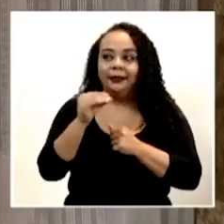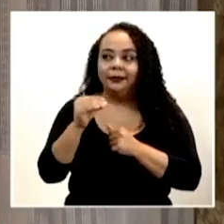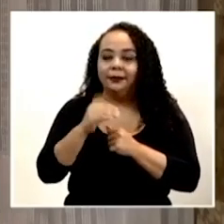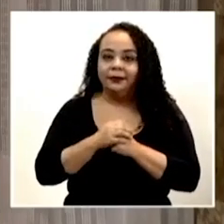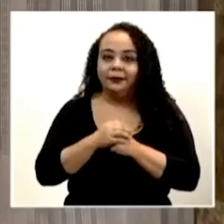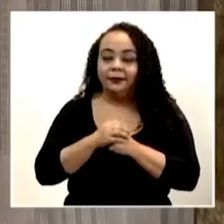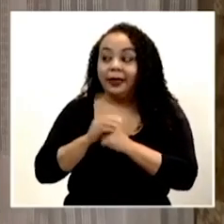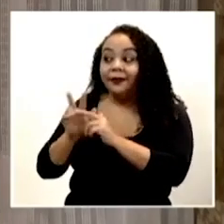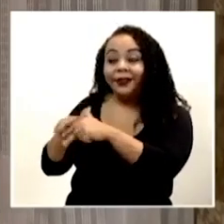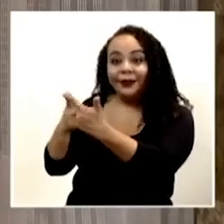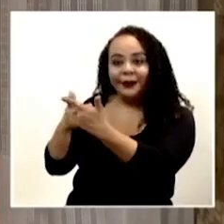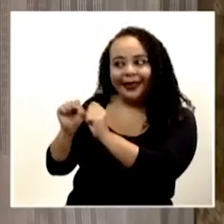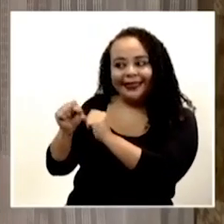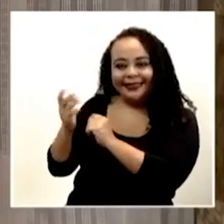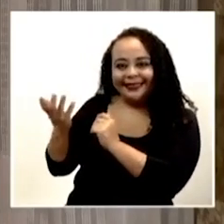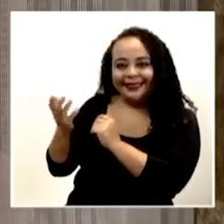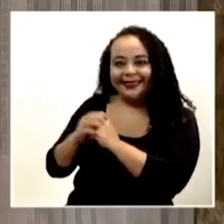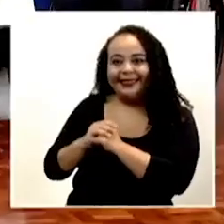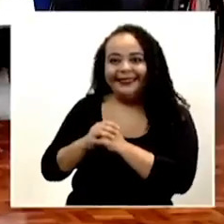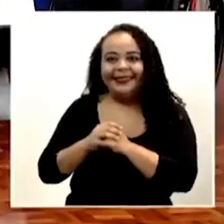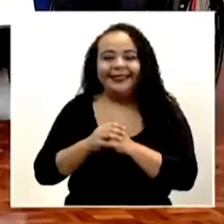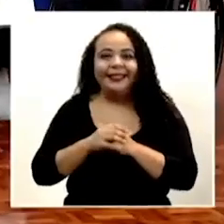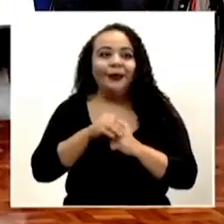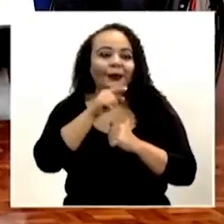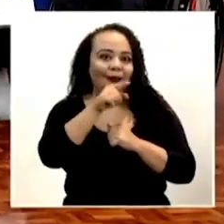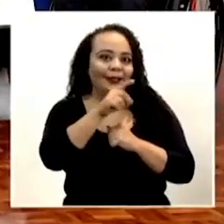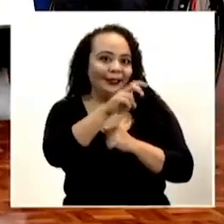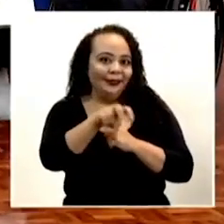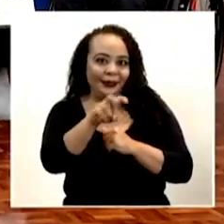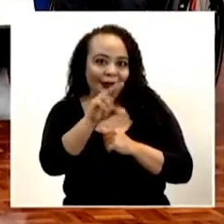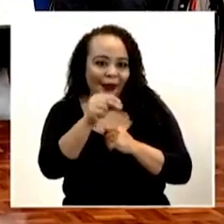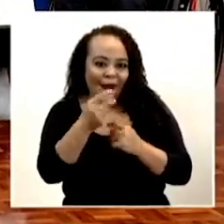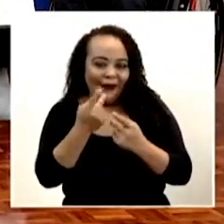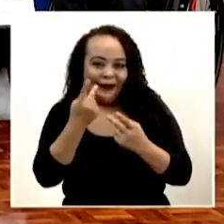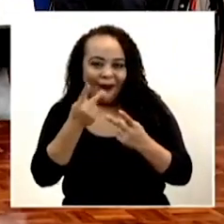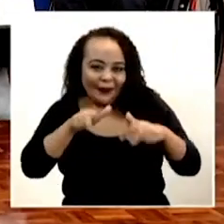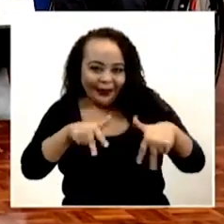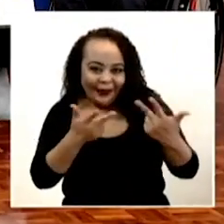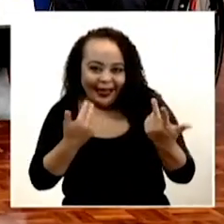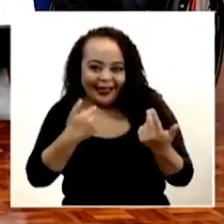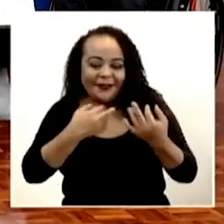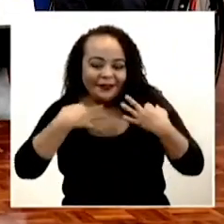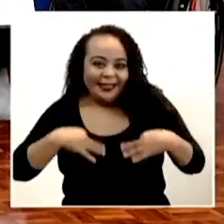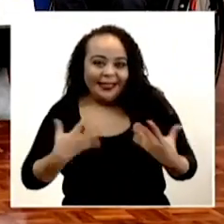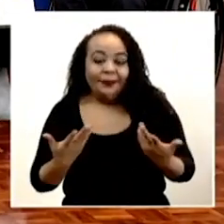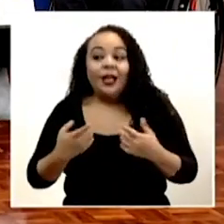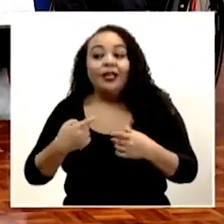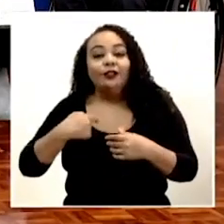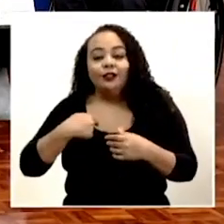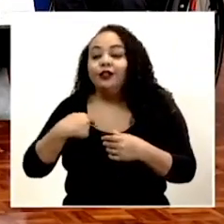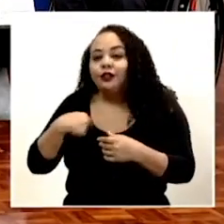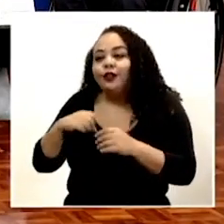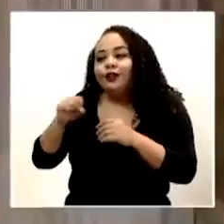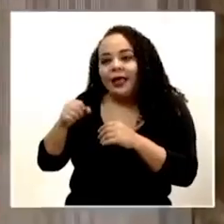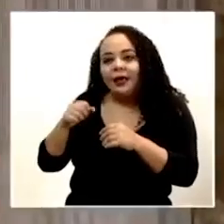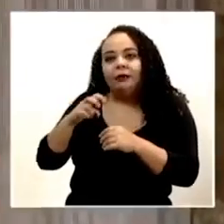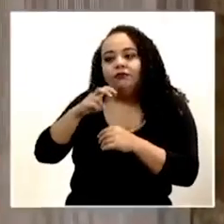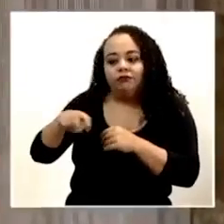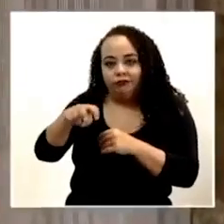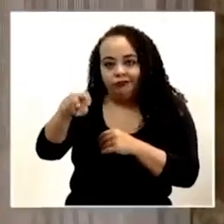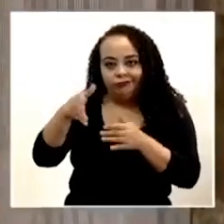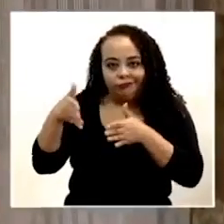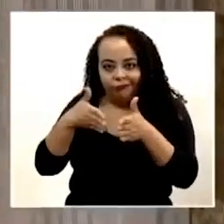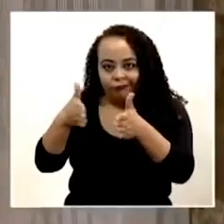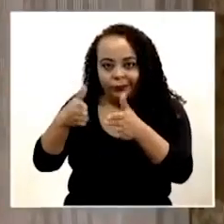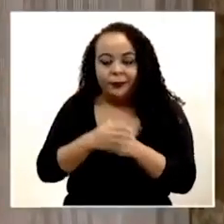virtual, ¿verdad? Es virtual, sí. Bueno, el turno lo vas a hacer virtual, lo vas a hacer físicamente, pero... Sí, sí voy a hacer el recorrido, eh,